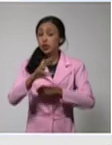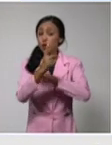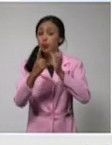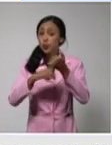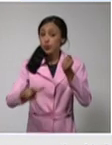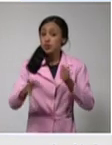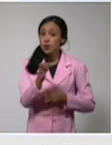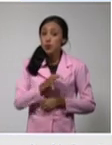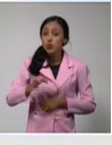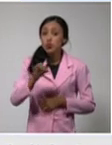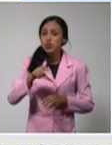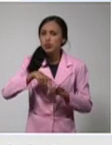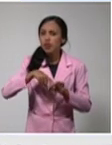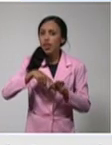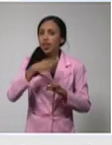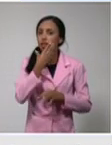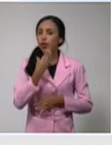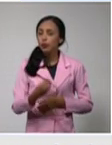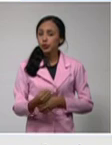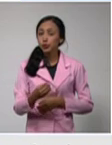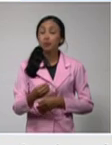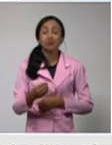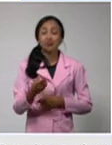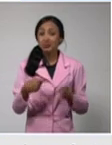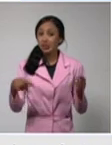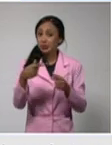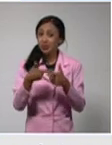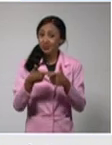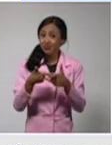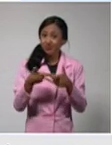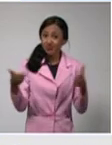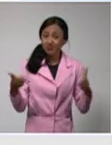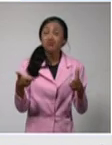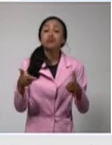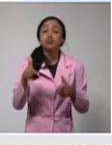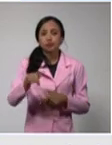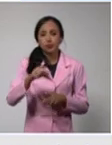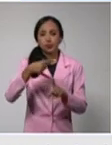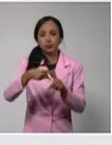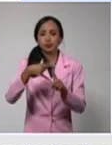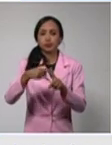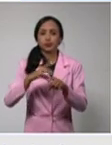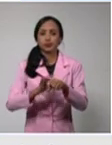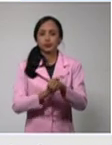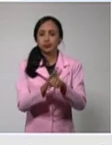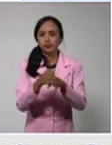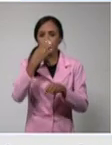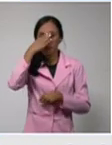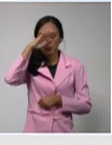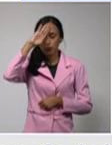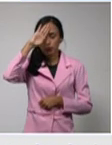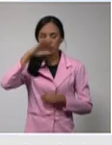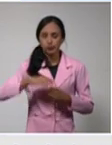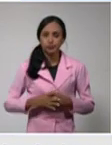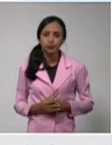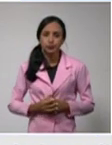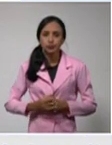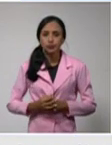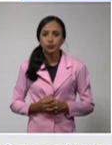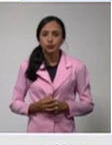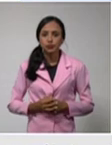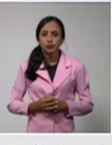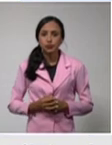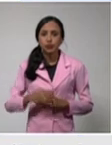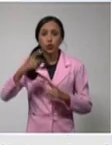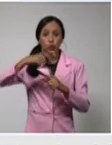tienen mayor tasa de incidencia en nuestro país. Las Tunas, con una tasa de